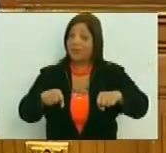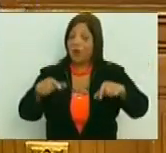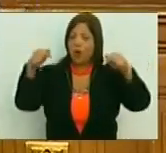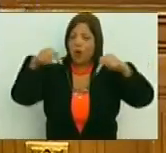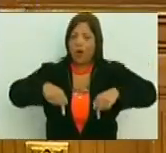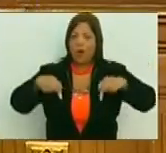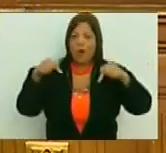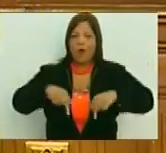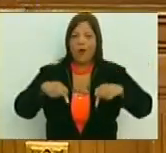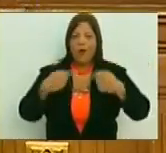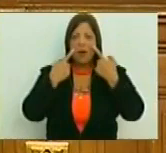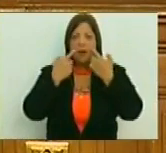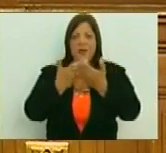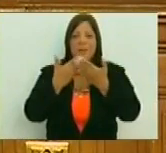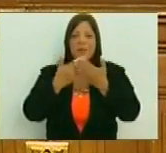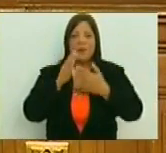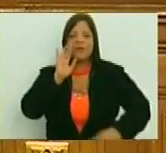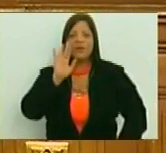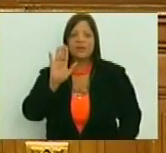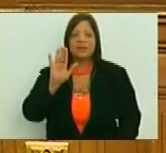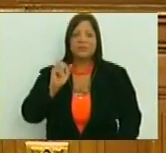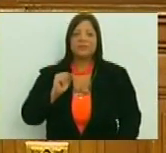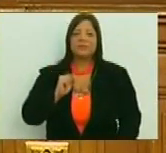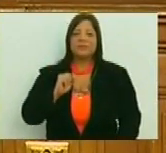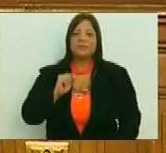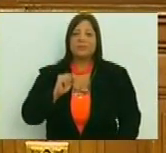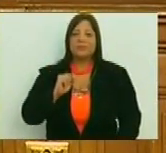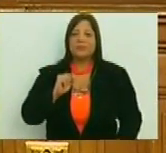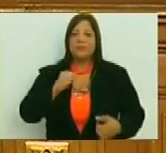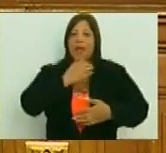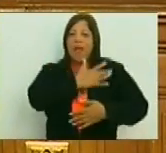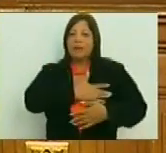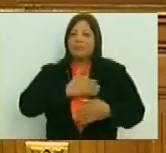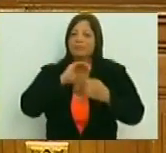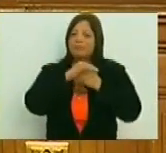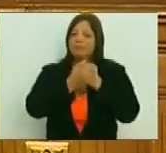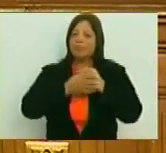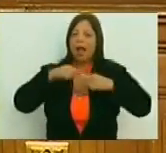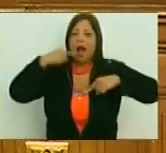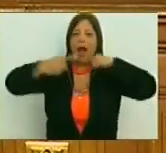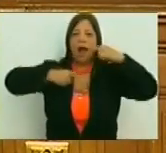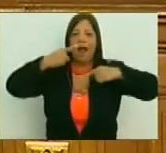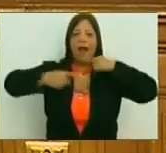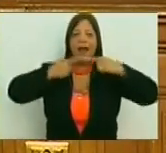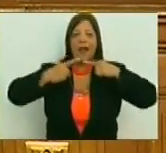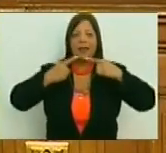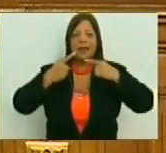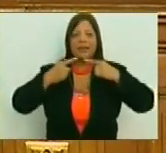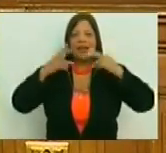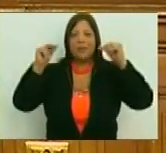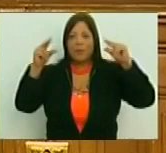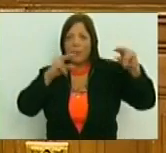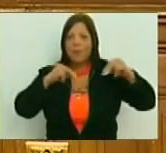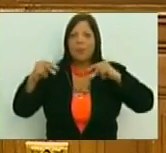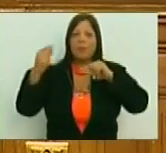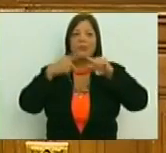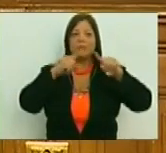hemos visto apasionados discursos, intervenciones